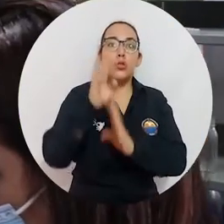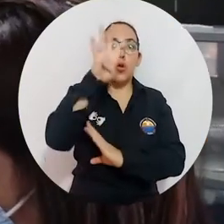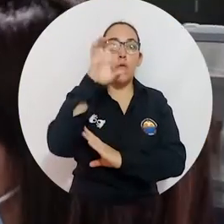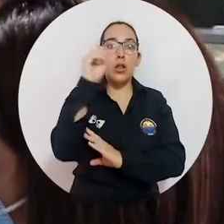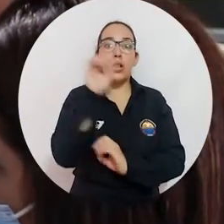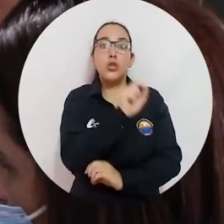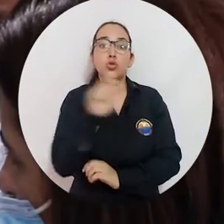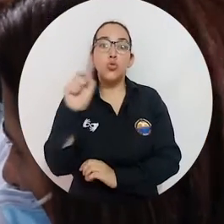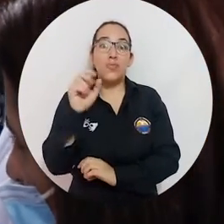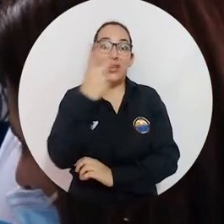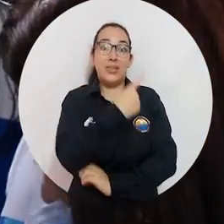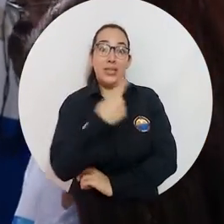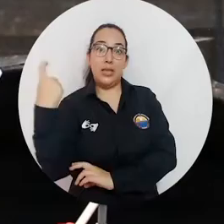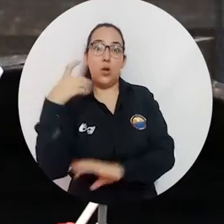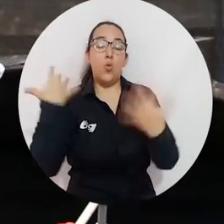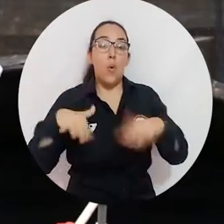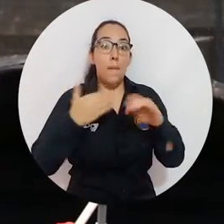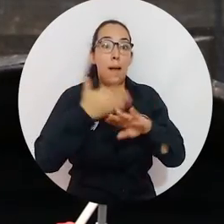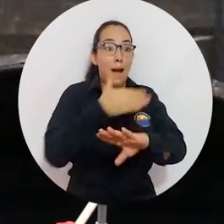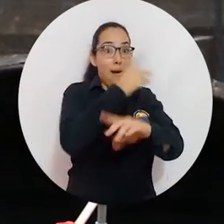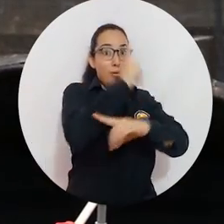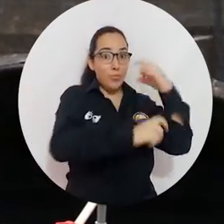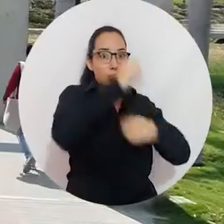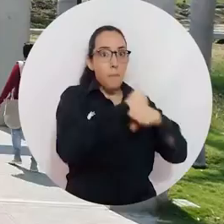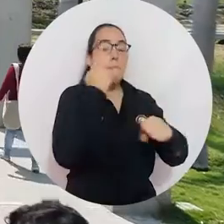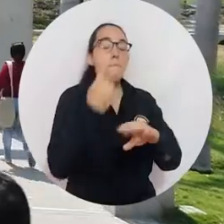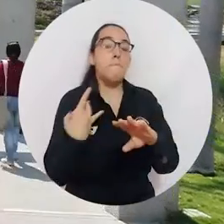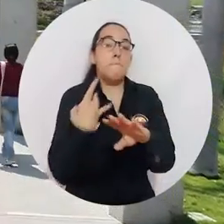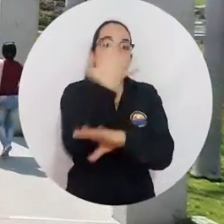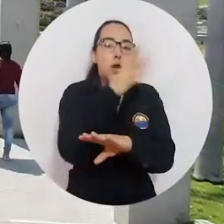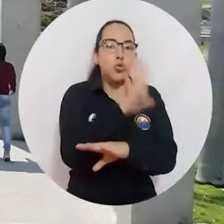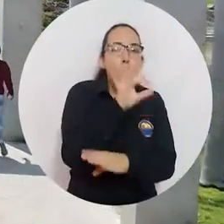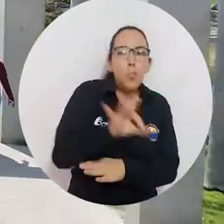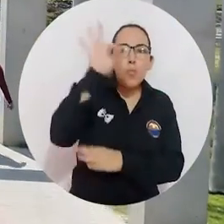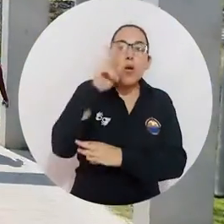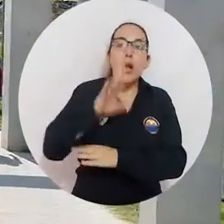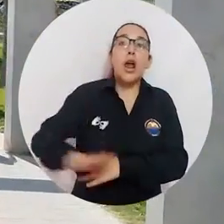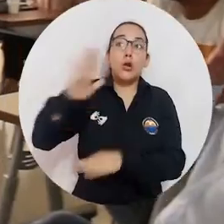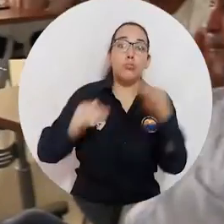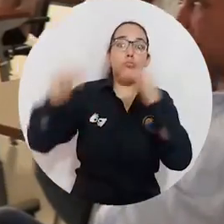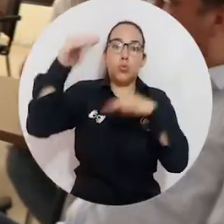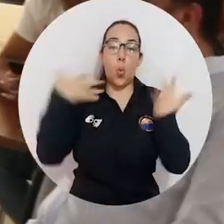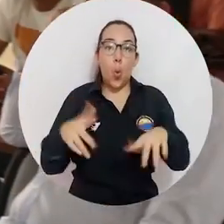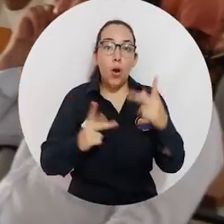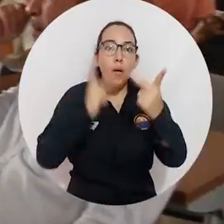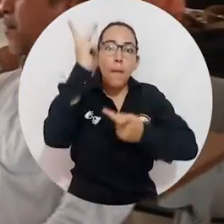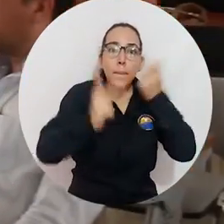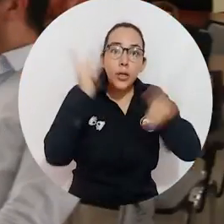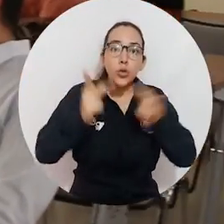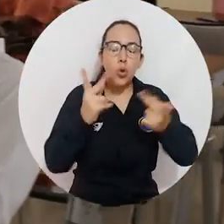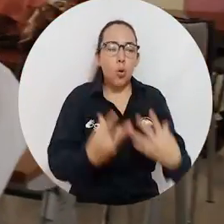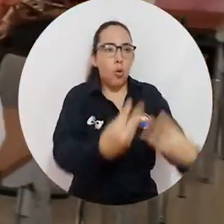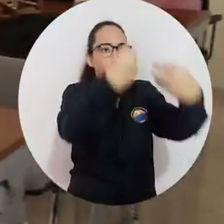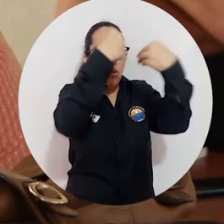100, lo que demostró un avance de 5 puntos con respecto al año anterior y la ubicó por encima del promedio nacional. Fue una visita muy amena,